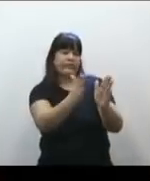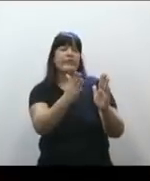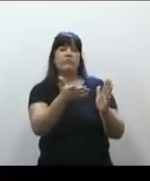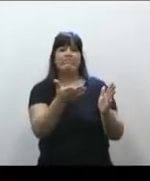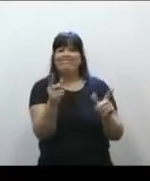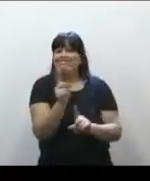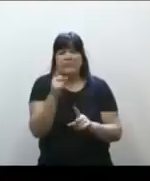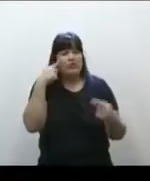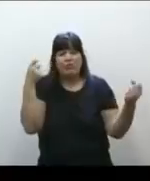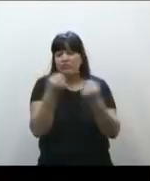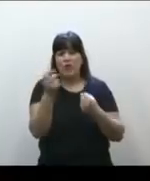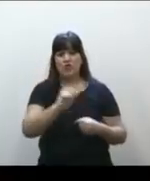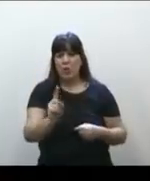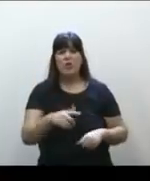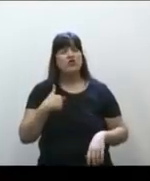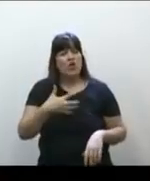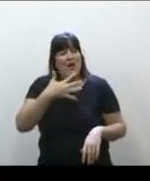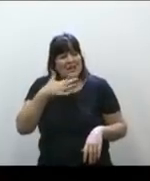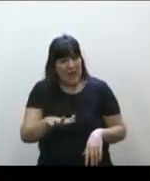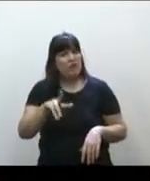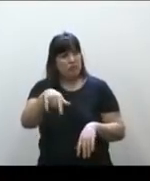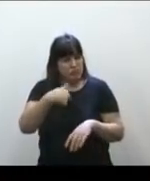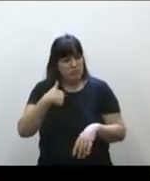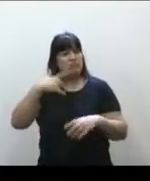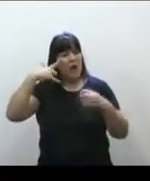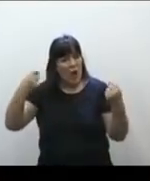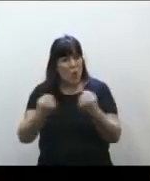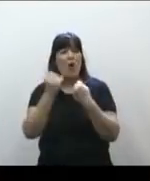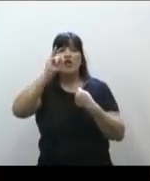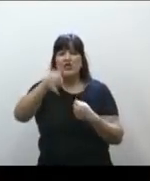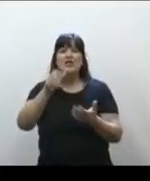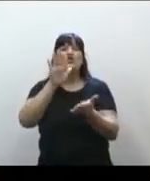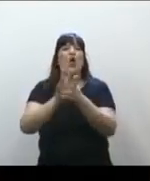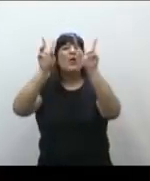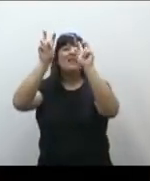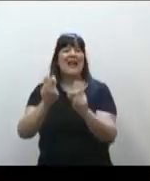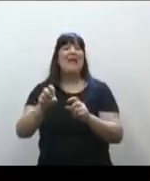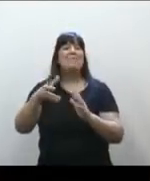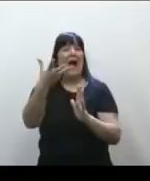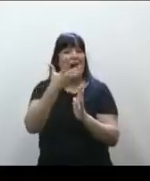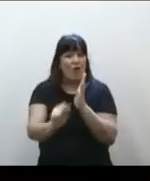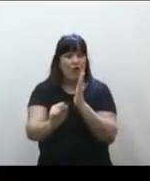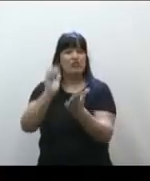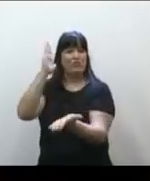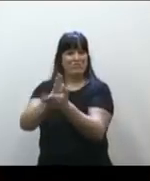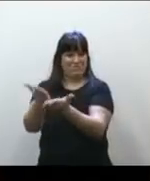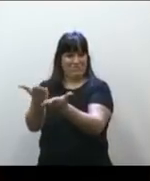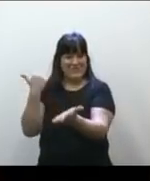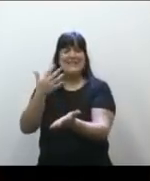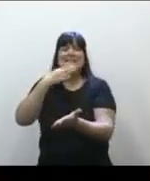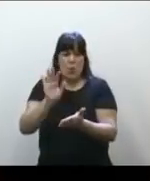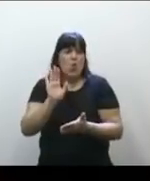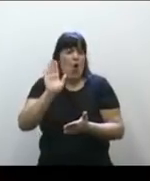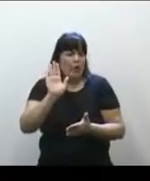Yo entiendo y coincido que la despenalización más temprano que tarde va a ser una verdad,